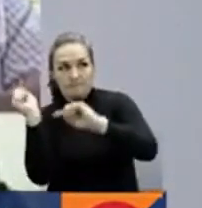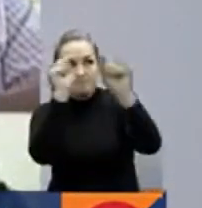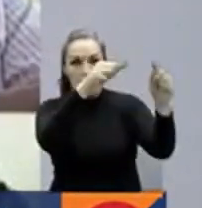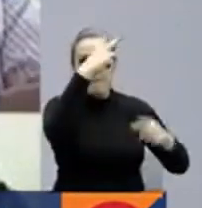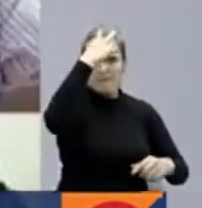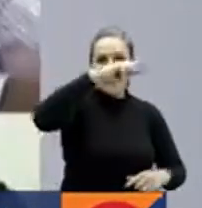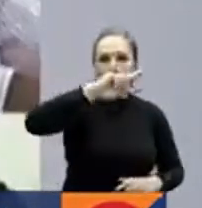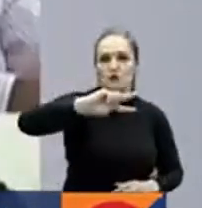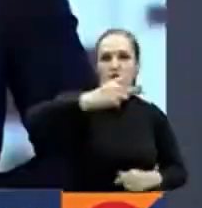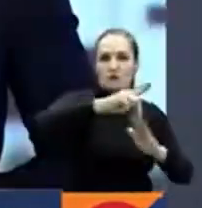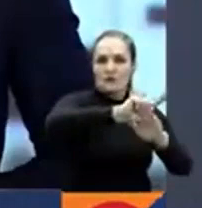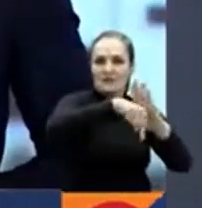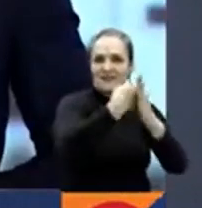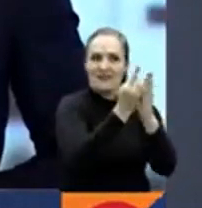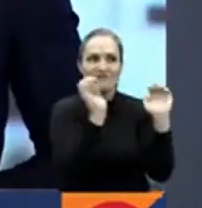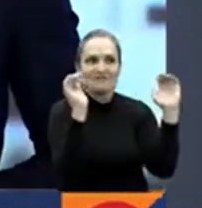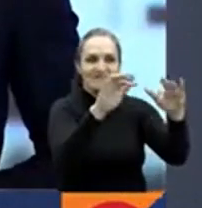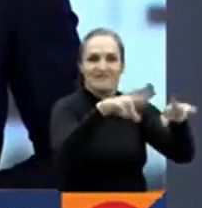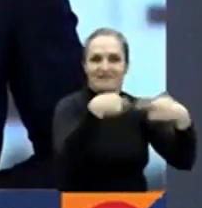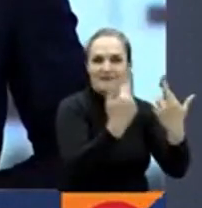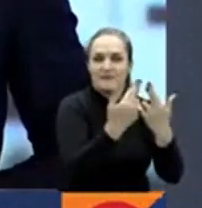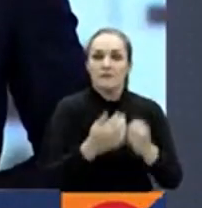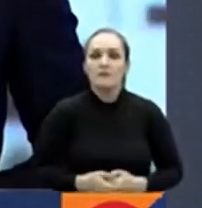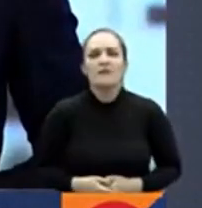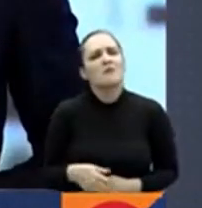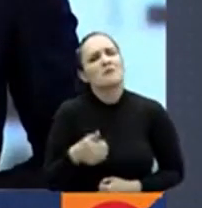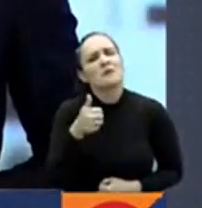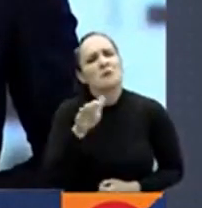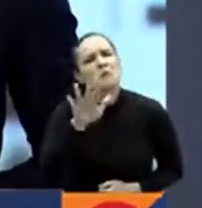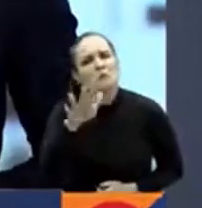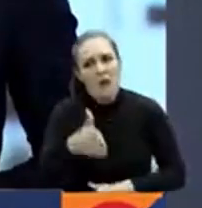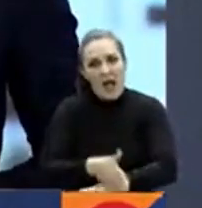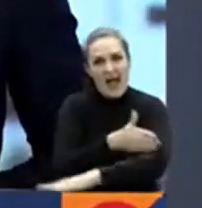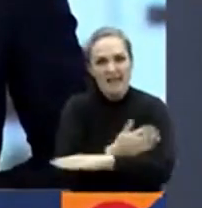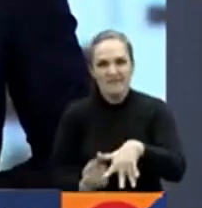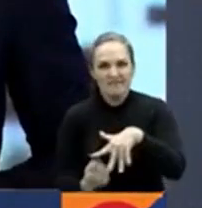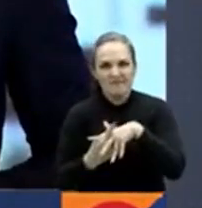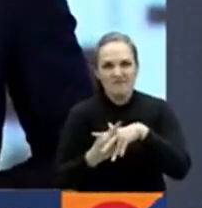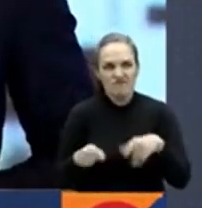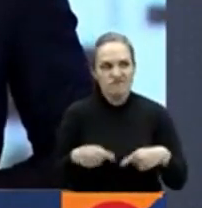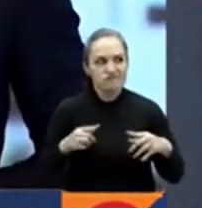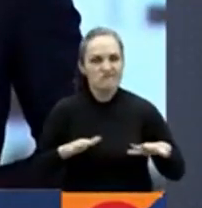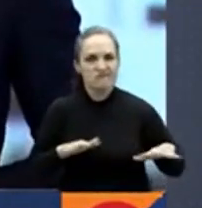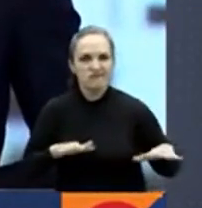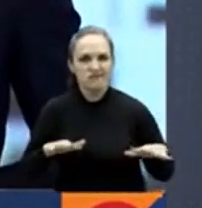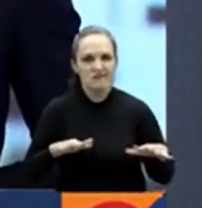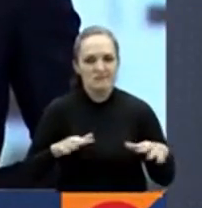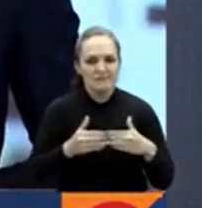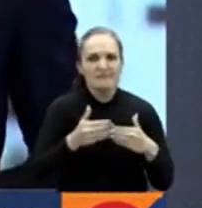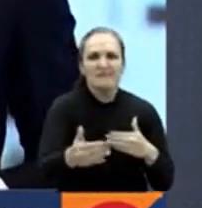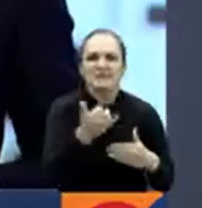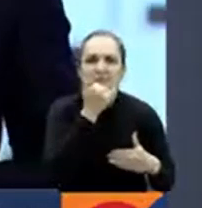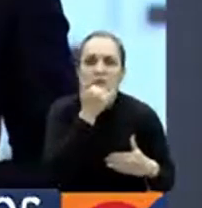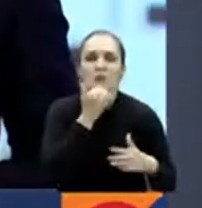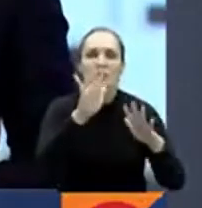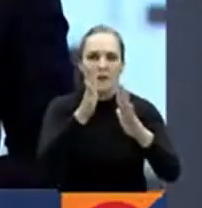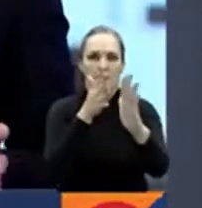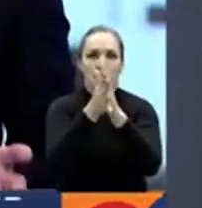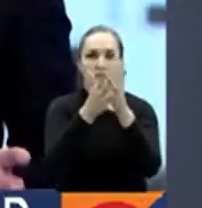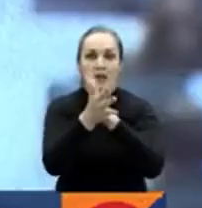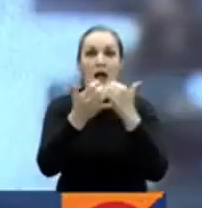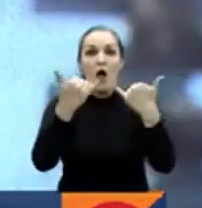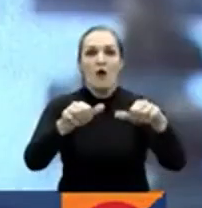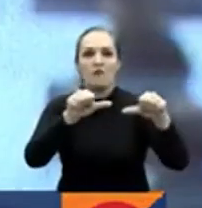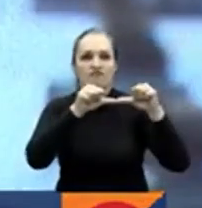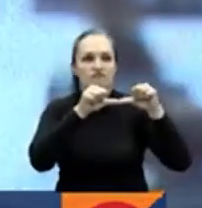del segundo ciclo. Bien, John, pero después de superada la crisis, ¿qué sigue en el proceso? Carlos, el siguiente paso será la